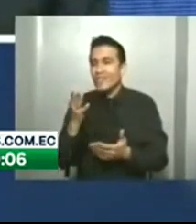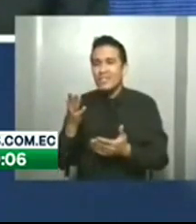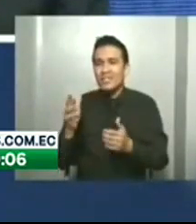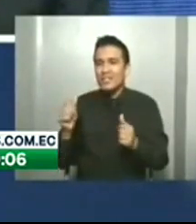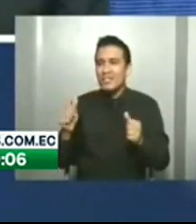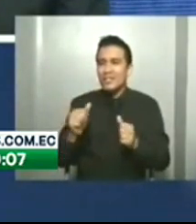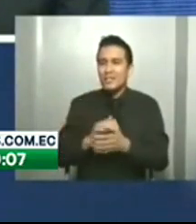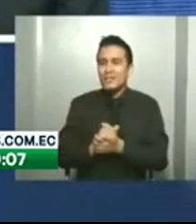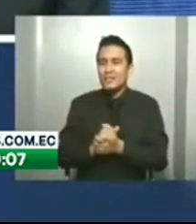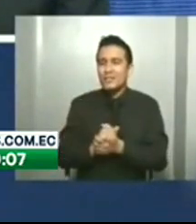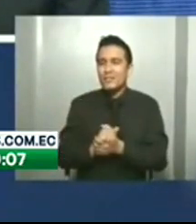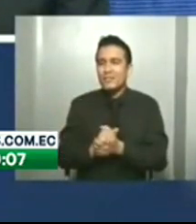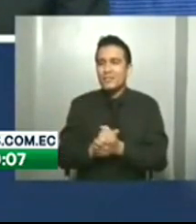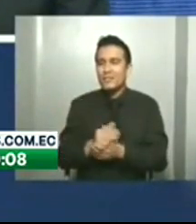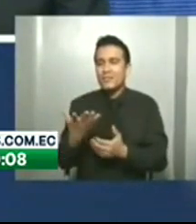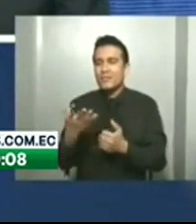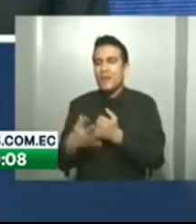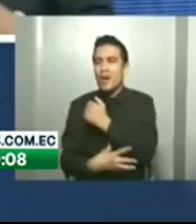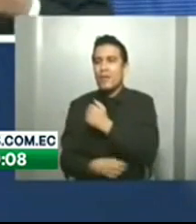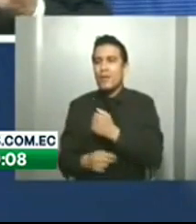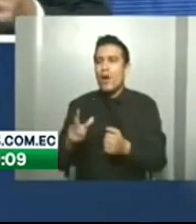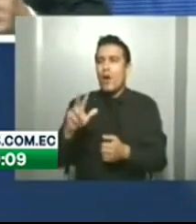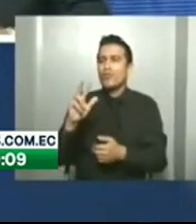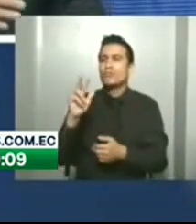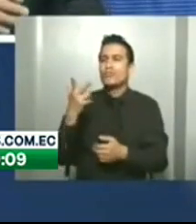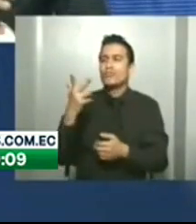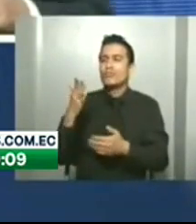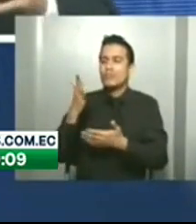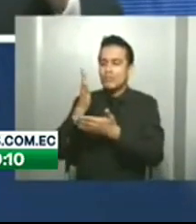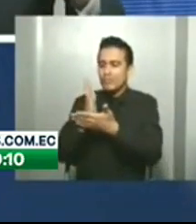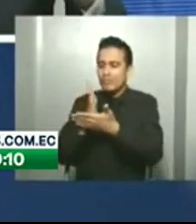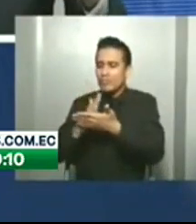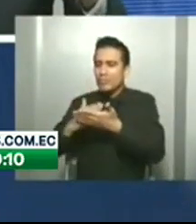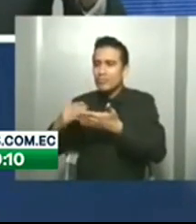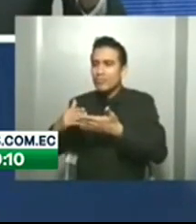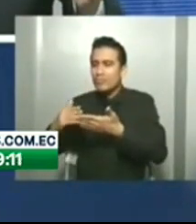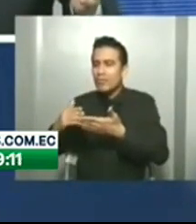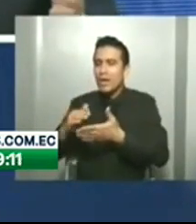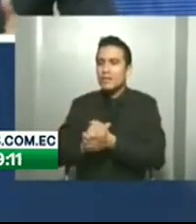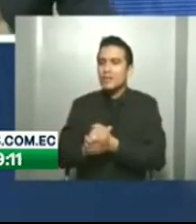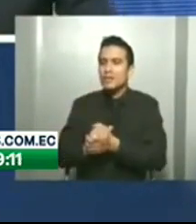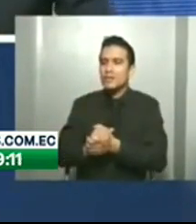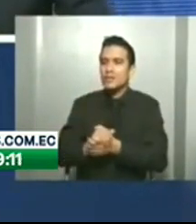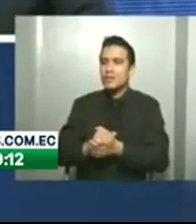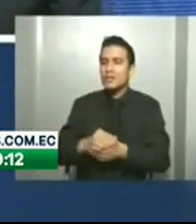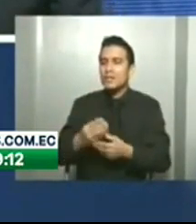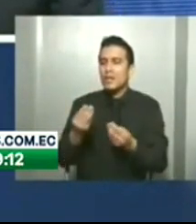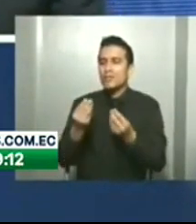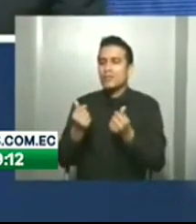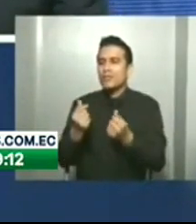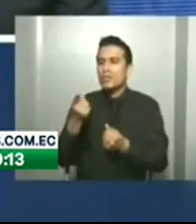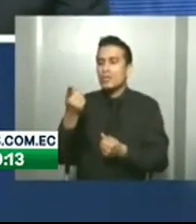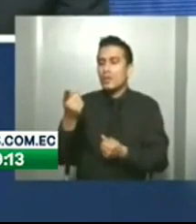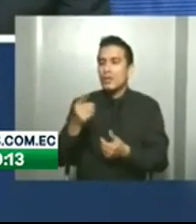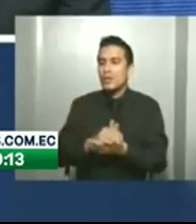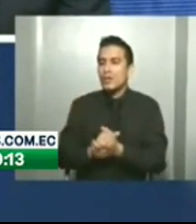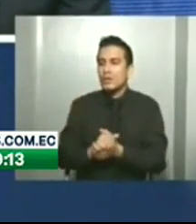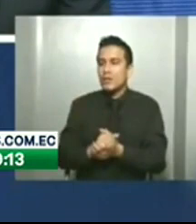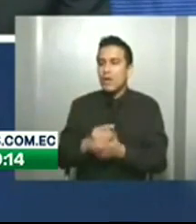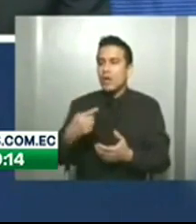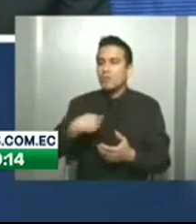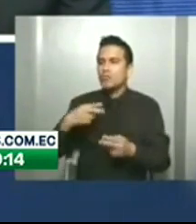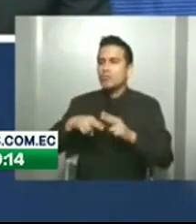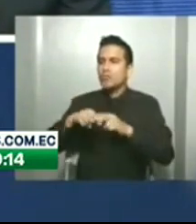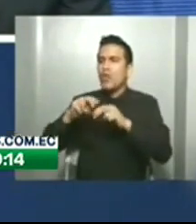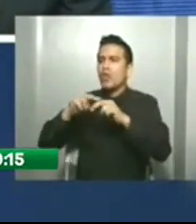parte de su presupuesto, yo construí todos los espacios públicos que mencioné. ¿Cuántos espacios